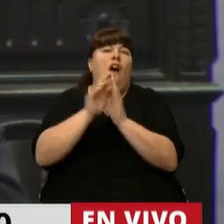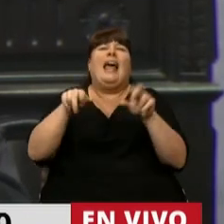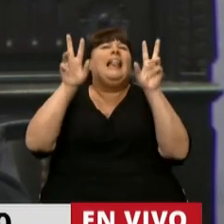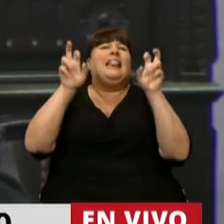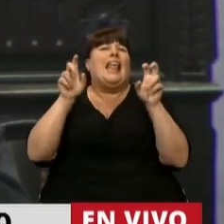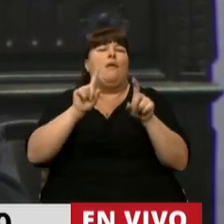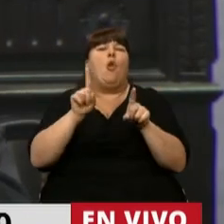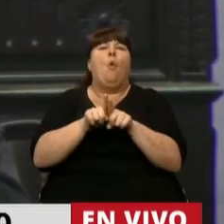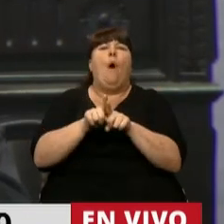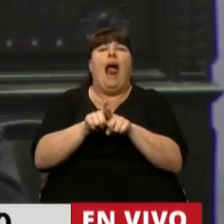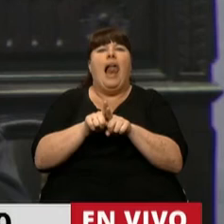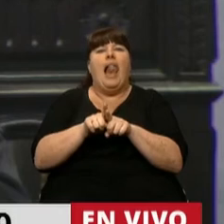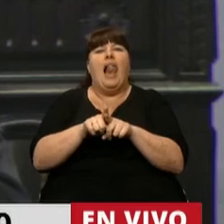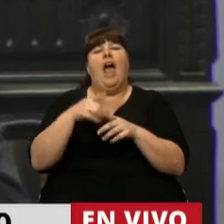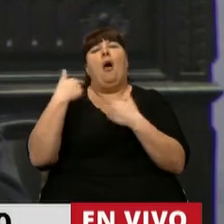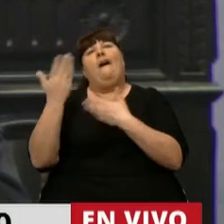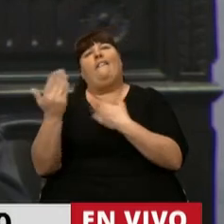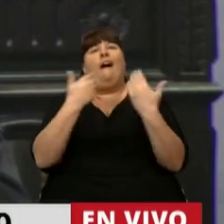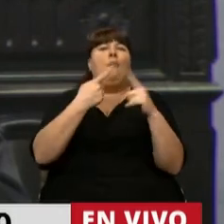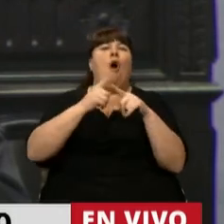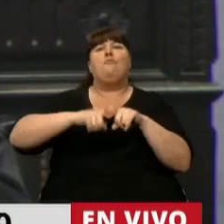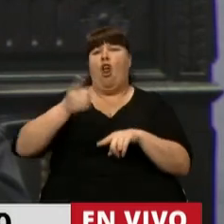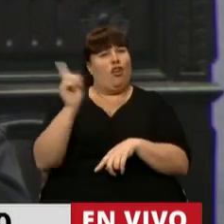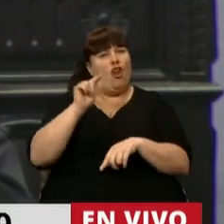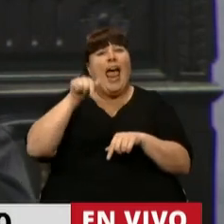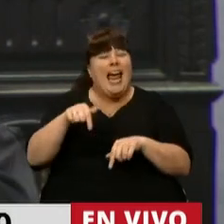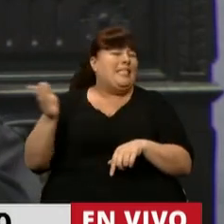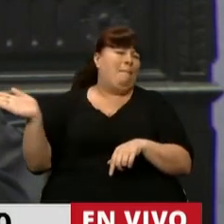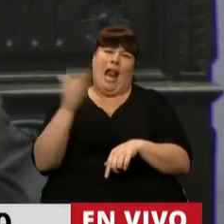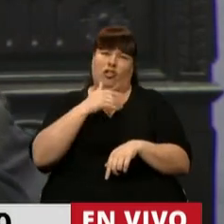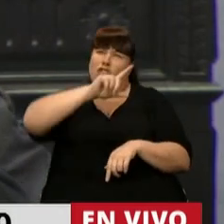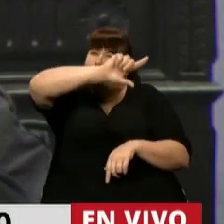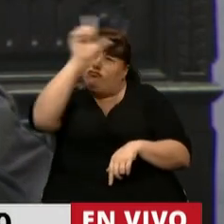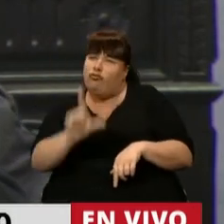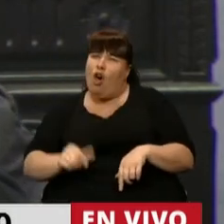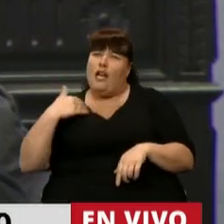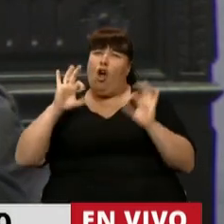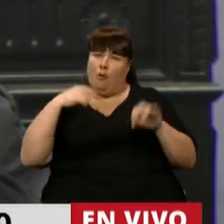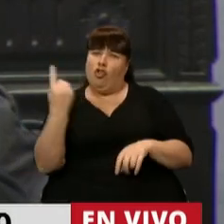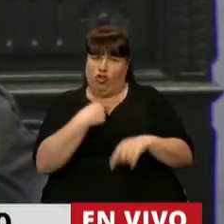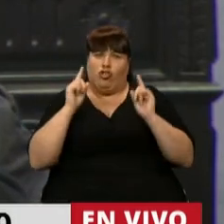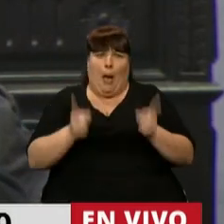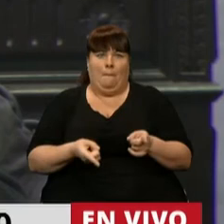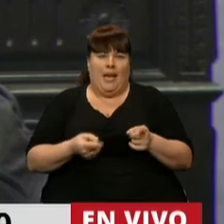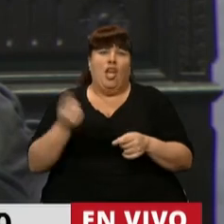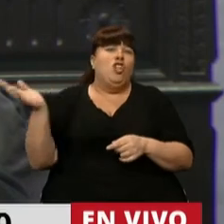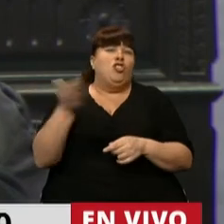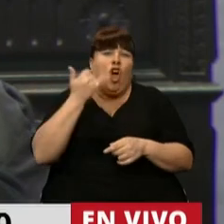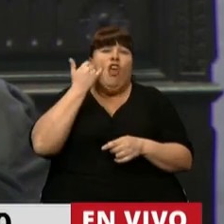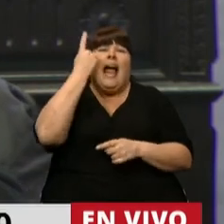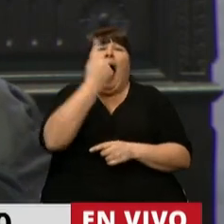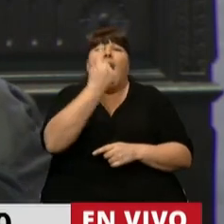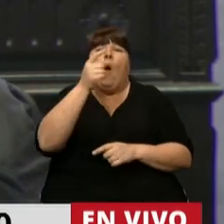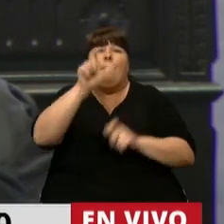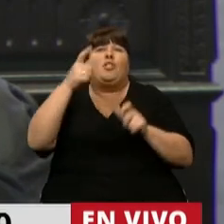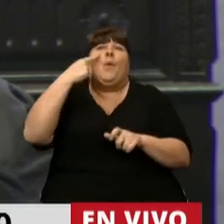sea algo que tenga banderías políticas, porque esto es para todos y cada uno de nosotros, para todos y cada uno de los